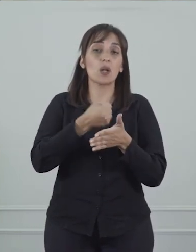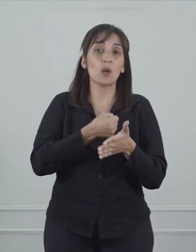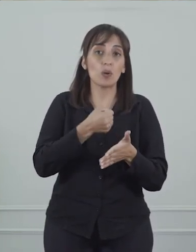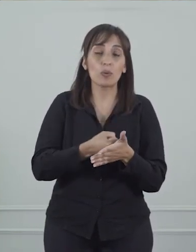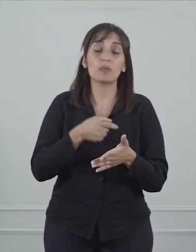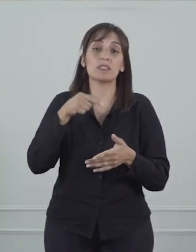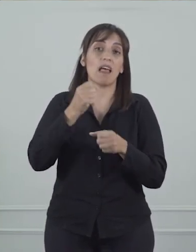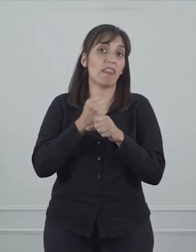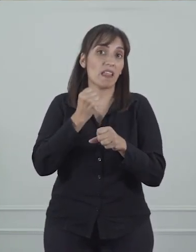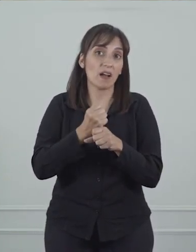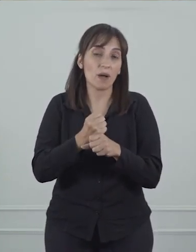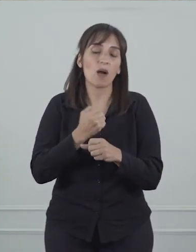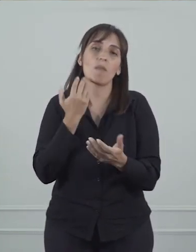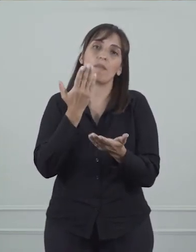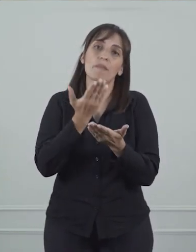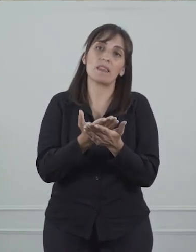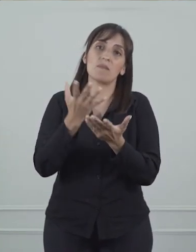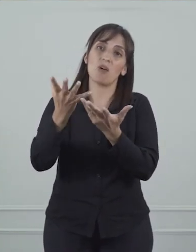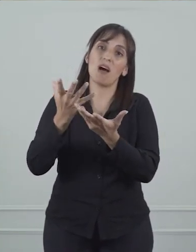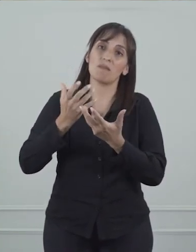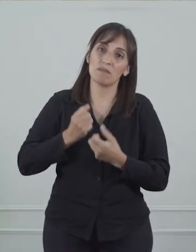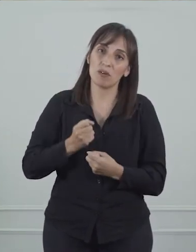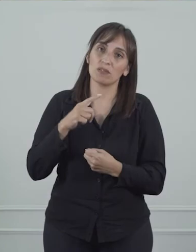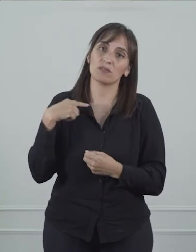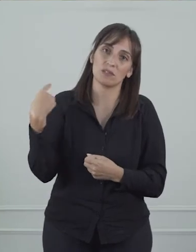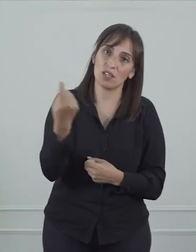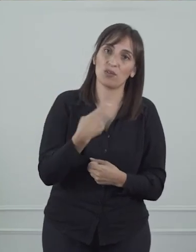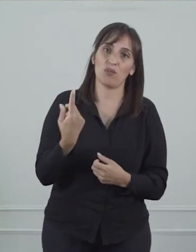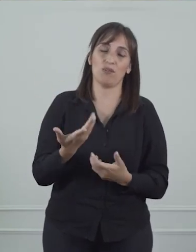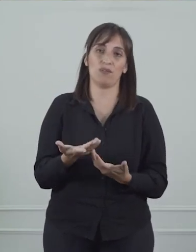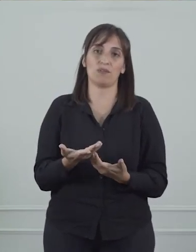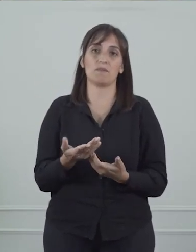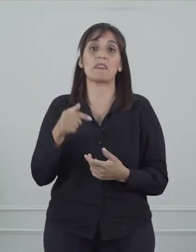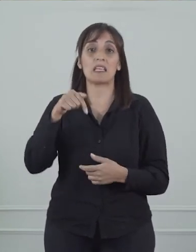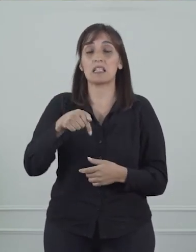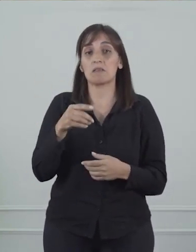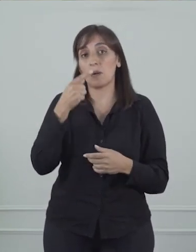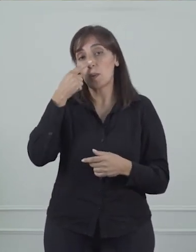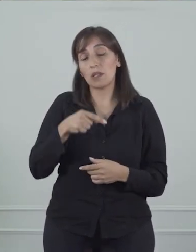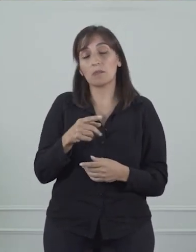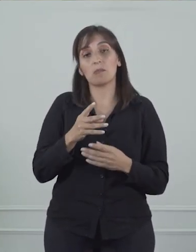de todos. Eso es todo por hoy. Buenas noches. Muchas gracias.